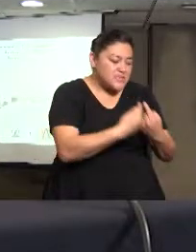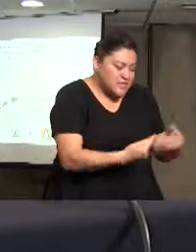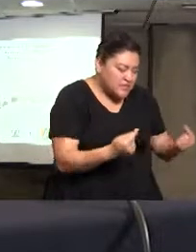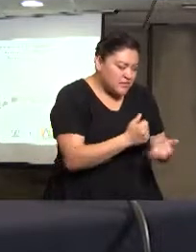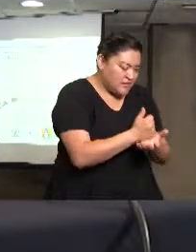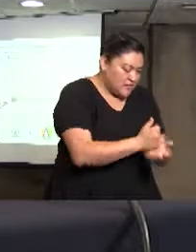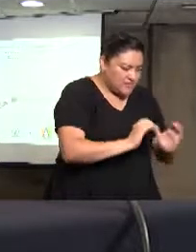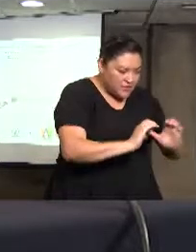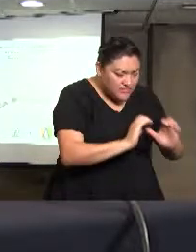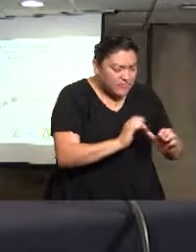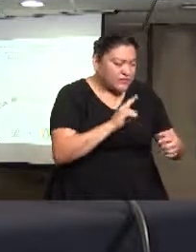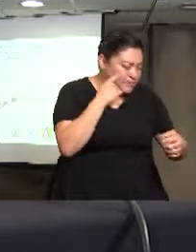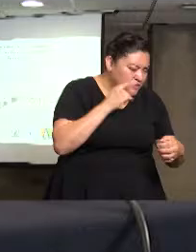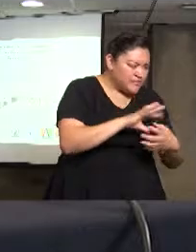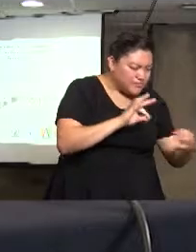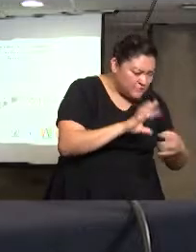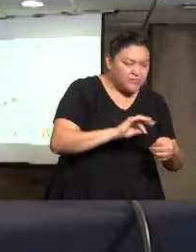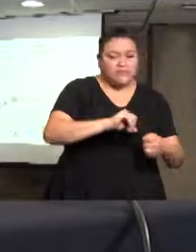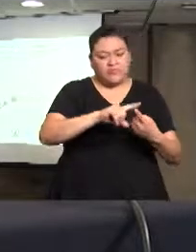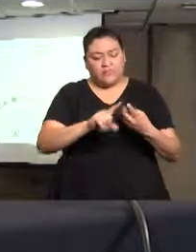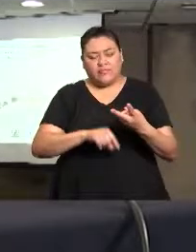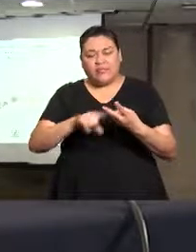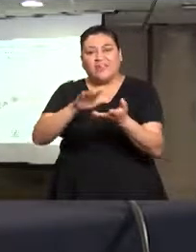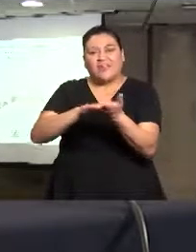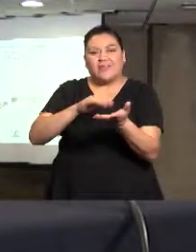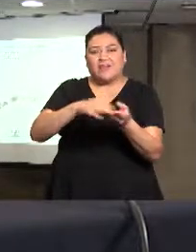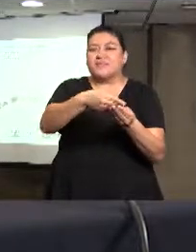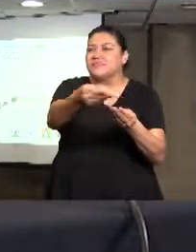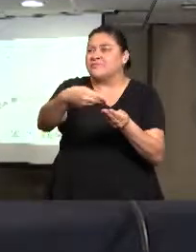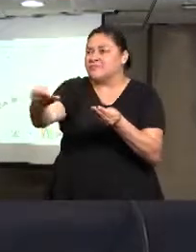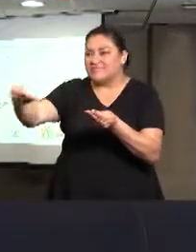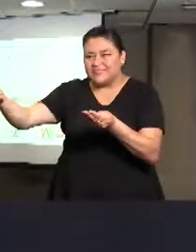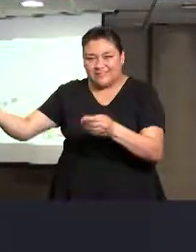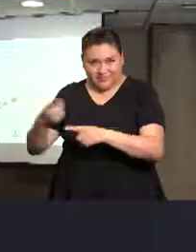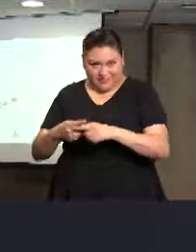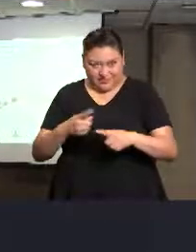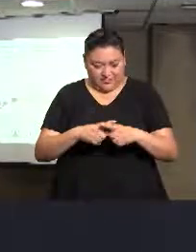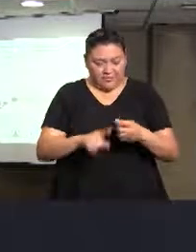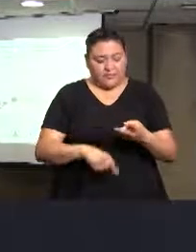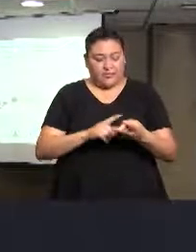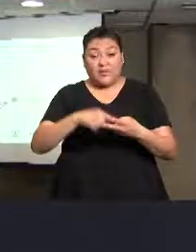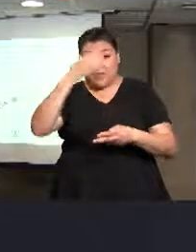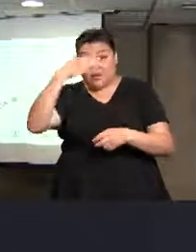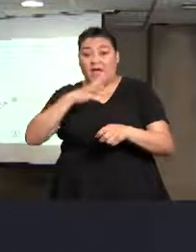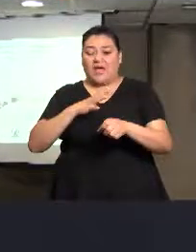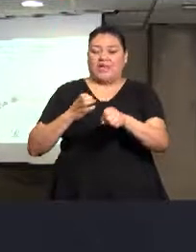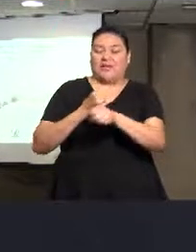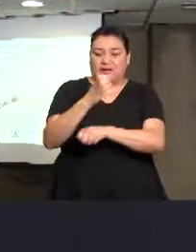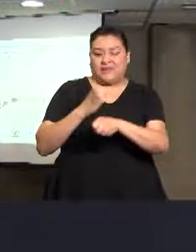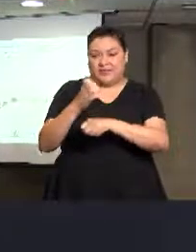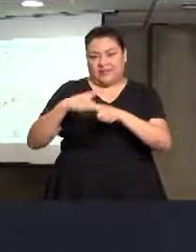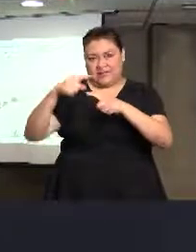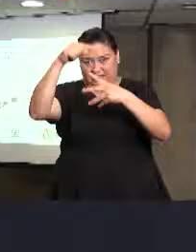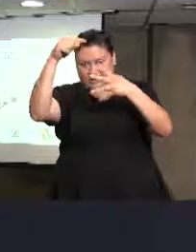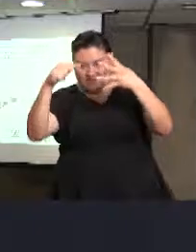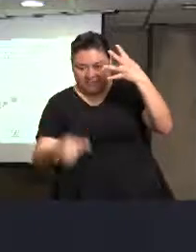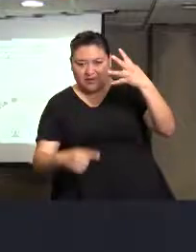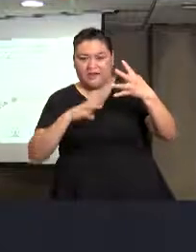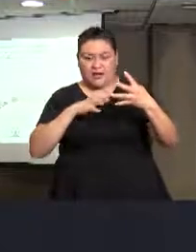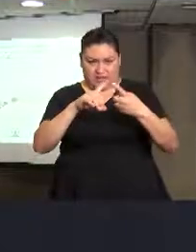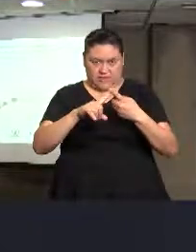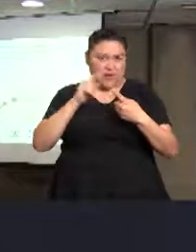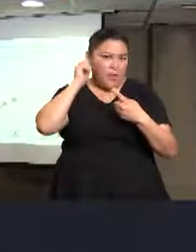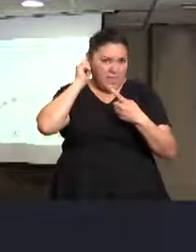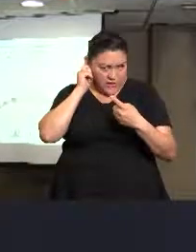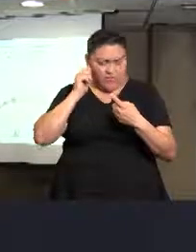vamos a estar haciendo prevención, vamos a estar haciendo volanteo. Y entonces, en los siguientes estados vamos a tener trabajo paralelo, en Baja California,